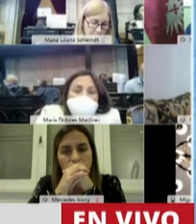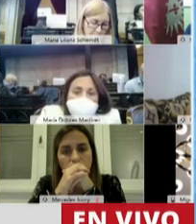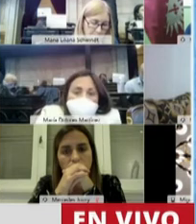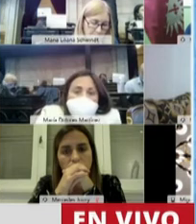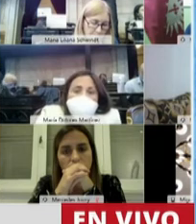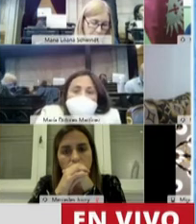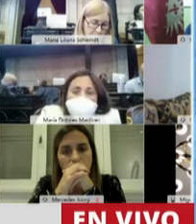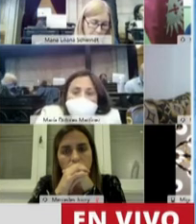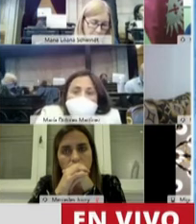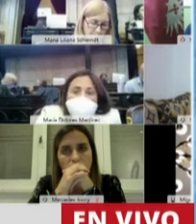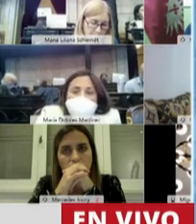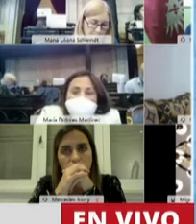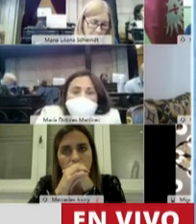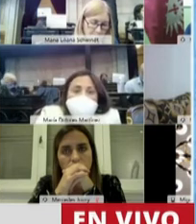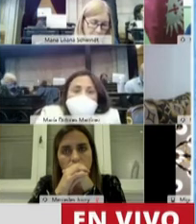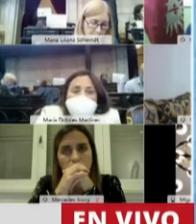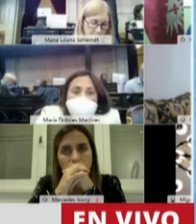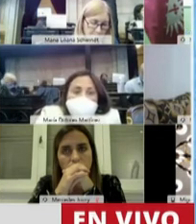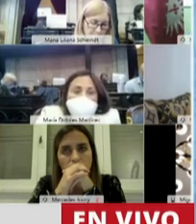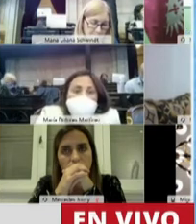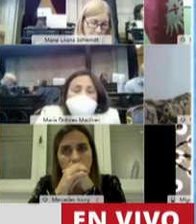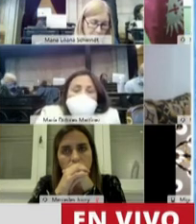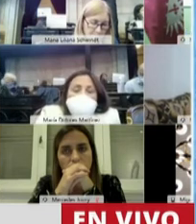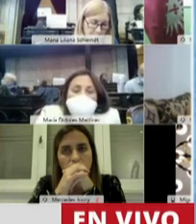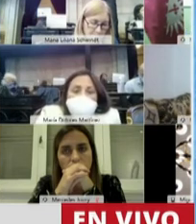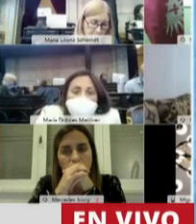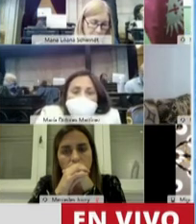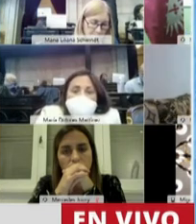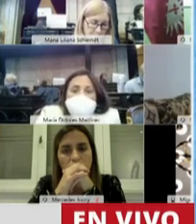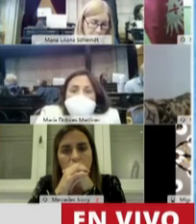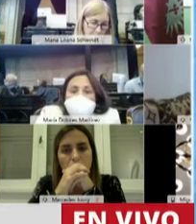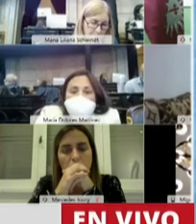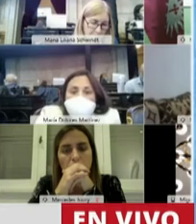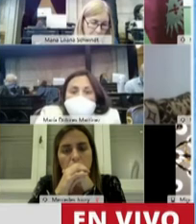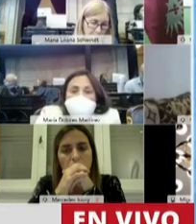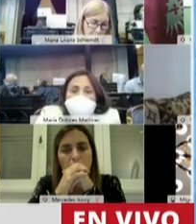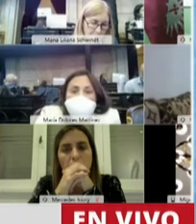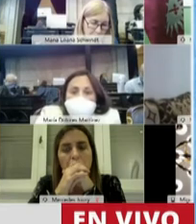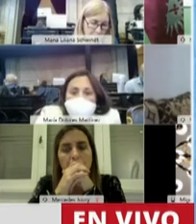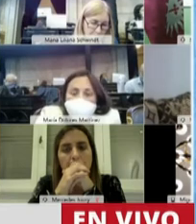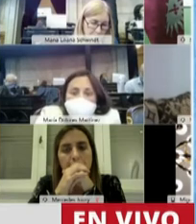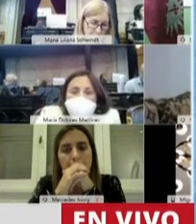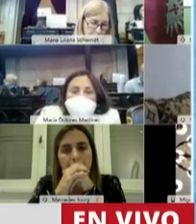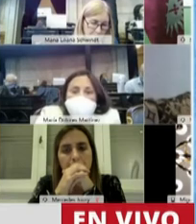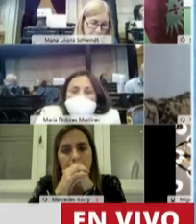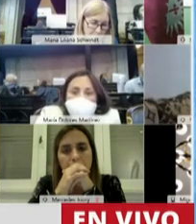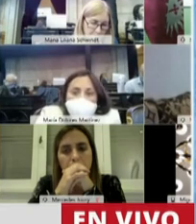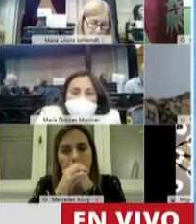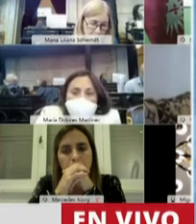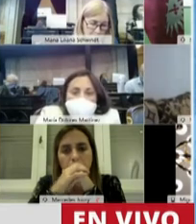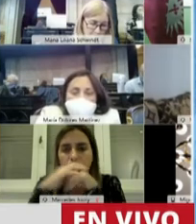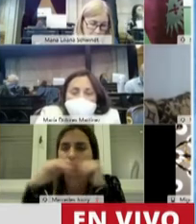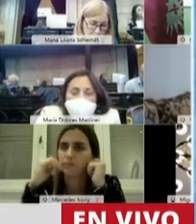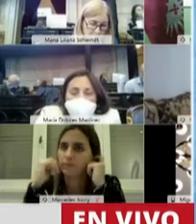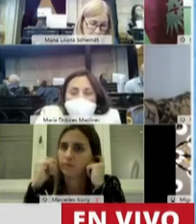y agranda de la ley. Hacemos de la atención una manera de equilibrio y de moderación. Por lo